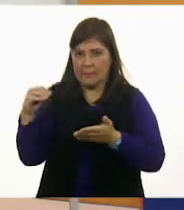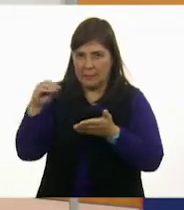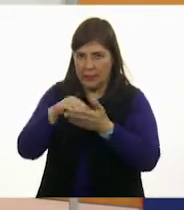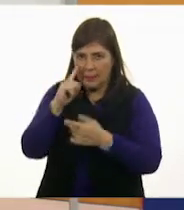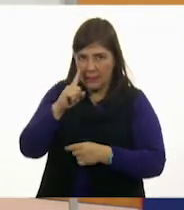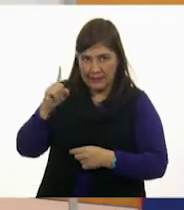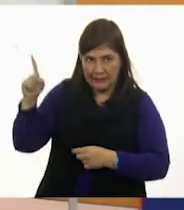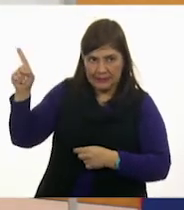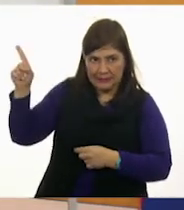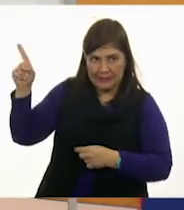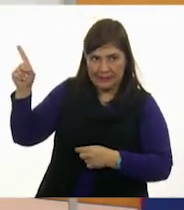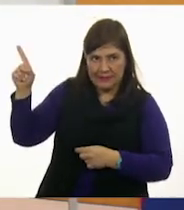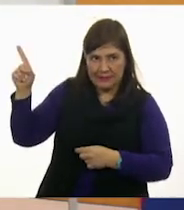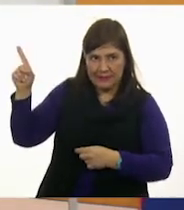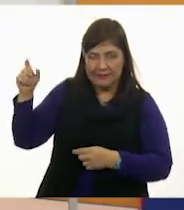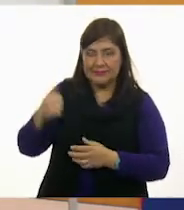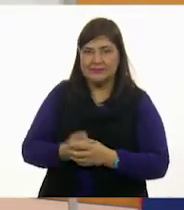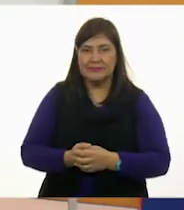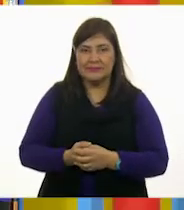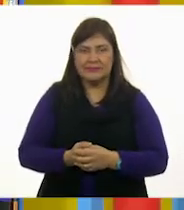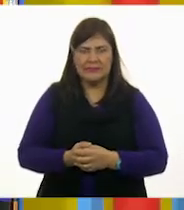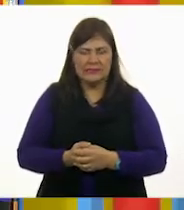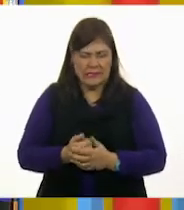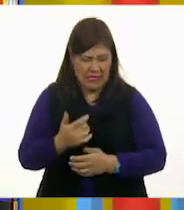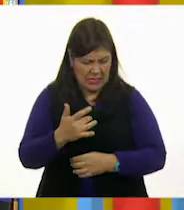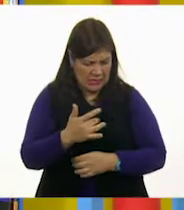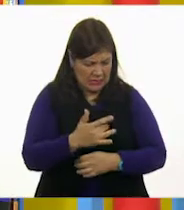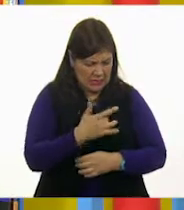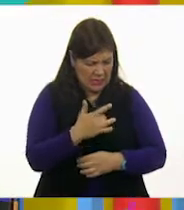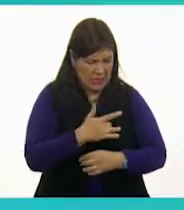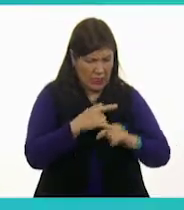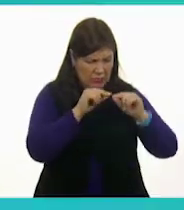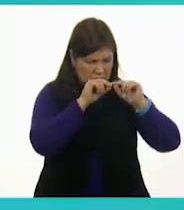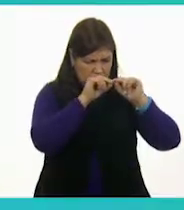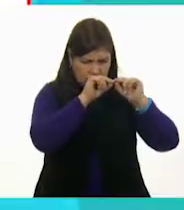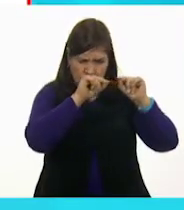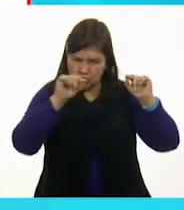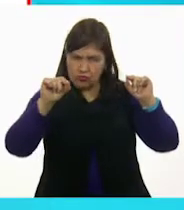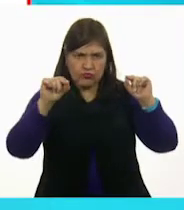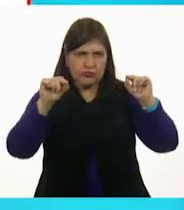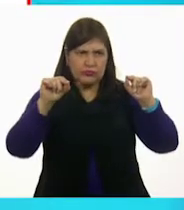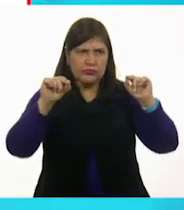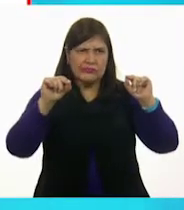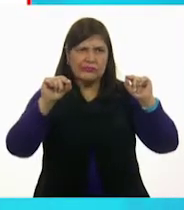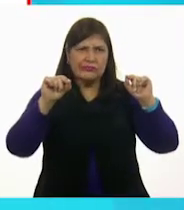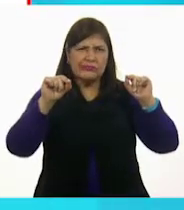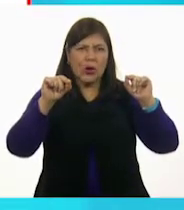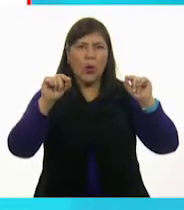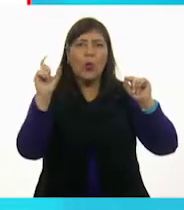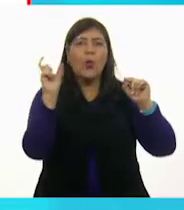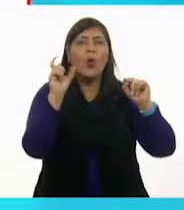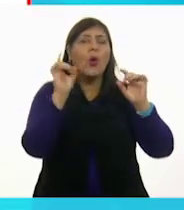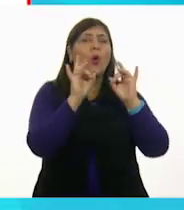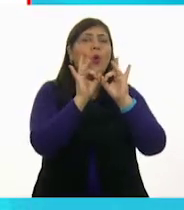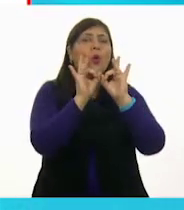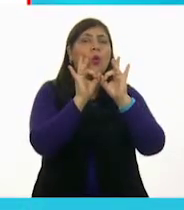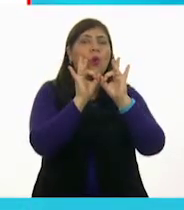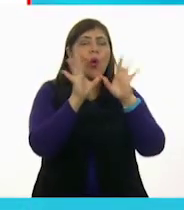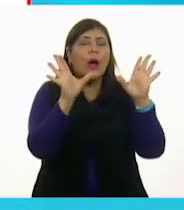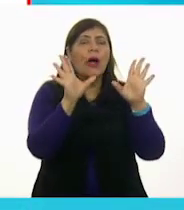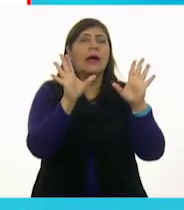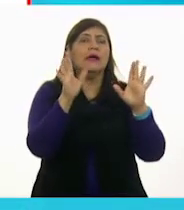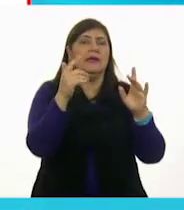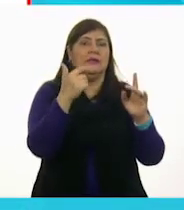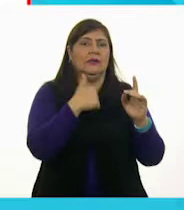Fíjate bien. Ajá. Siento, espacio, cuando ayudo a las,